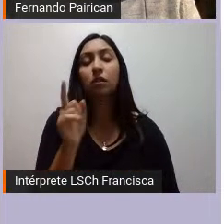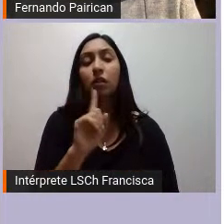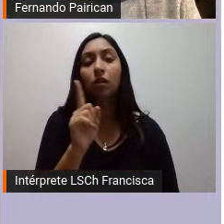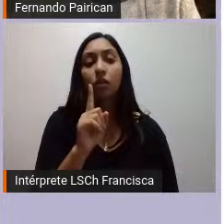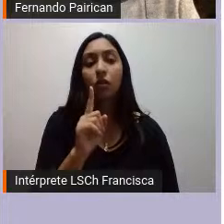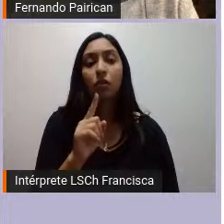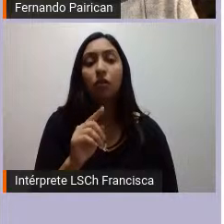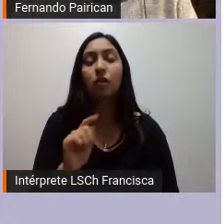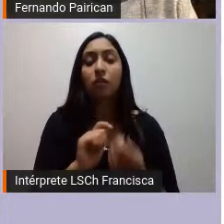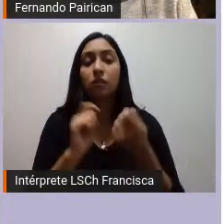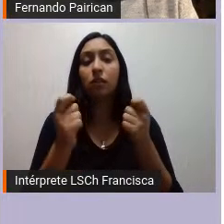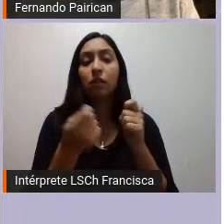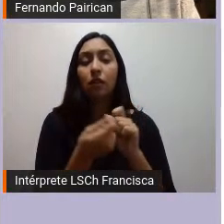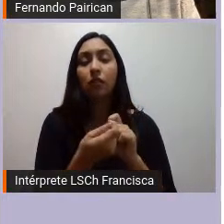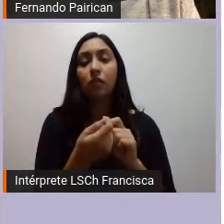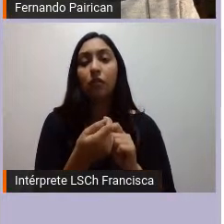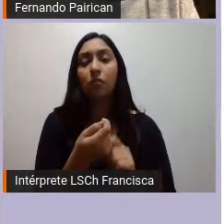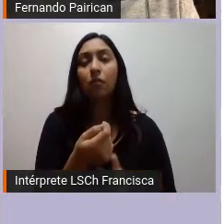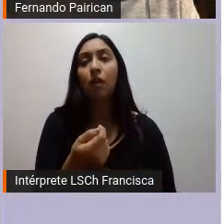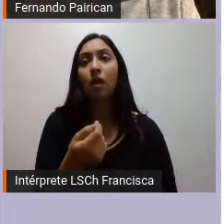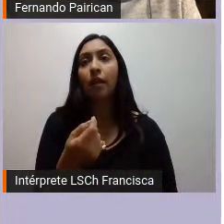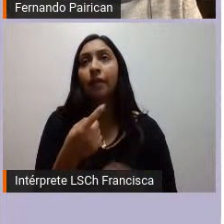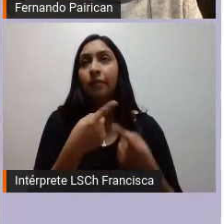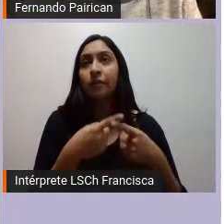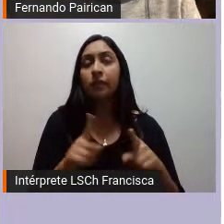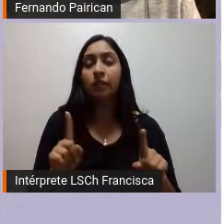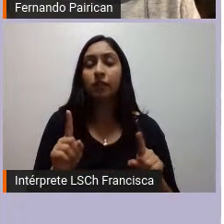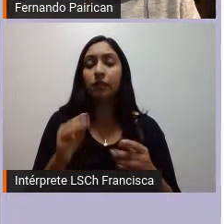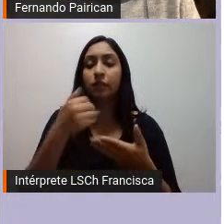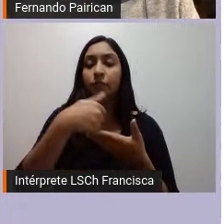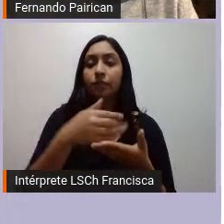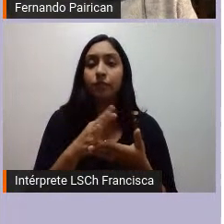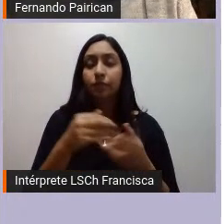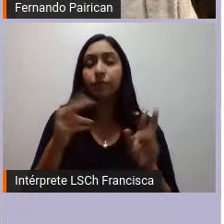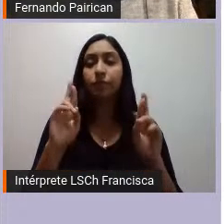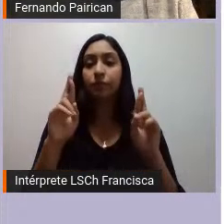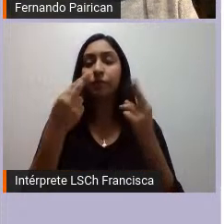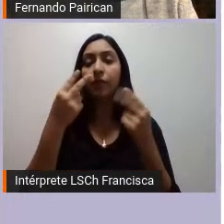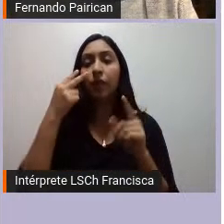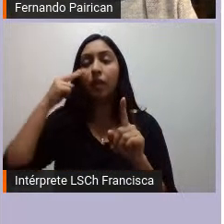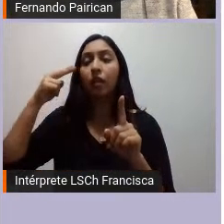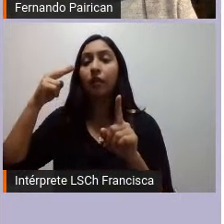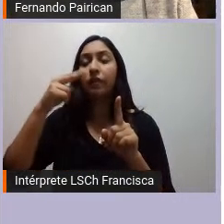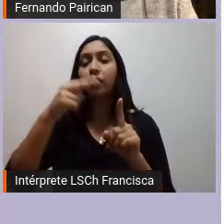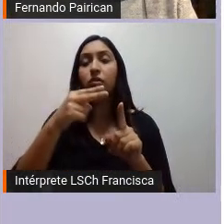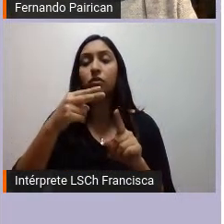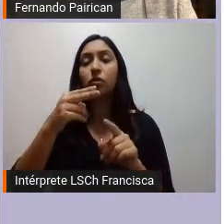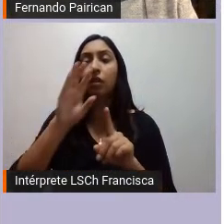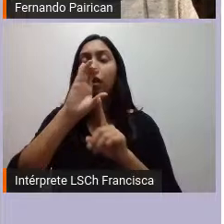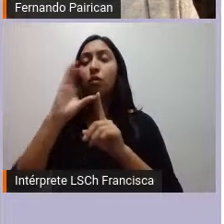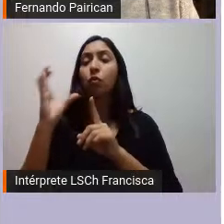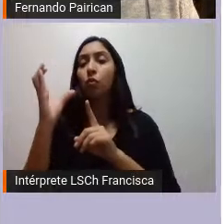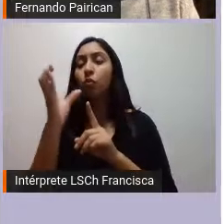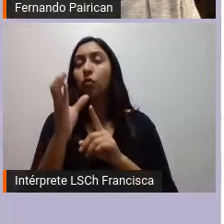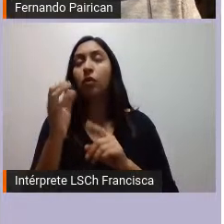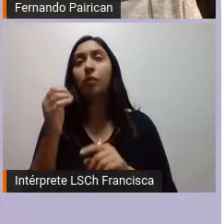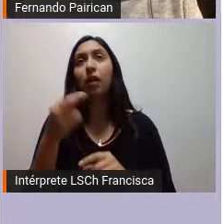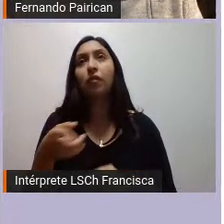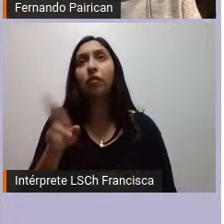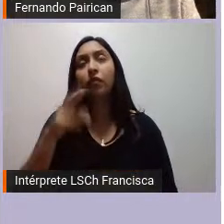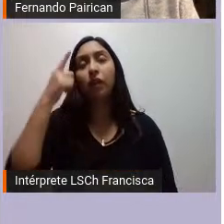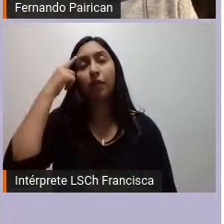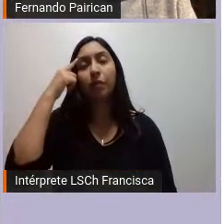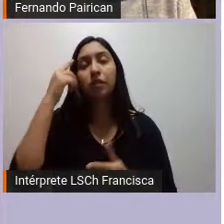concepción distinta de organización la que rescata esta pluralidad de visiones étnicas culturales para repensar el estado significa